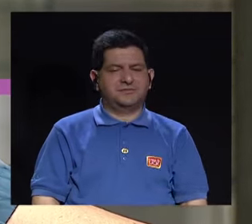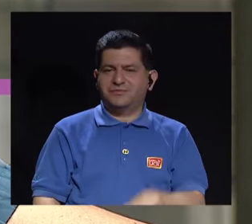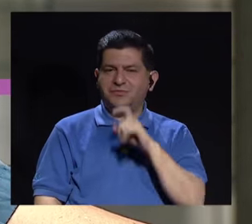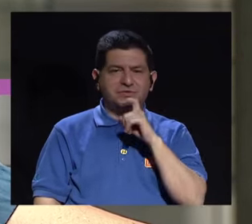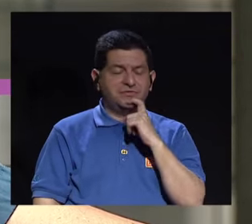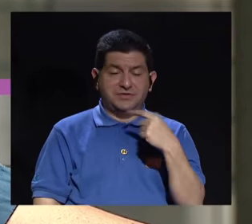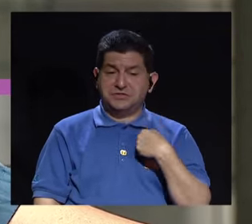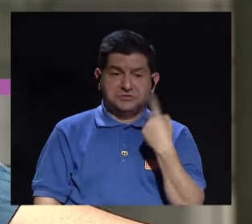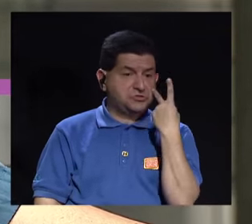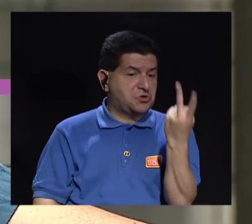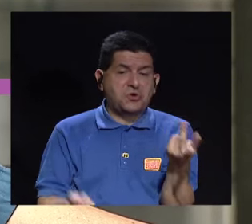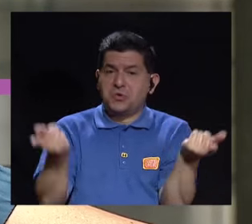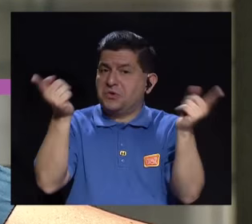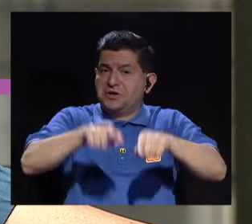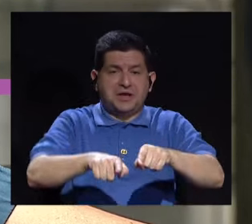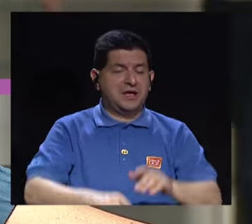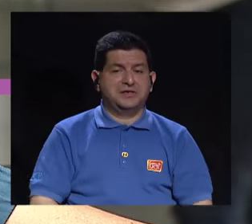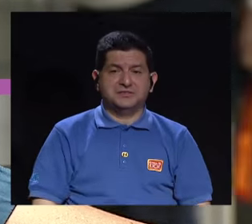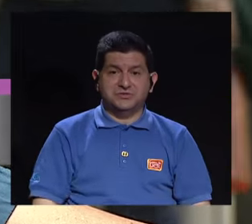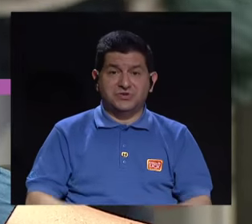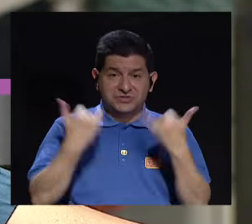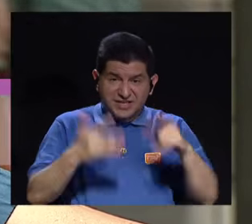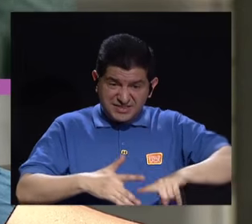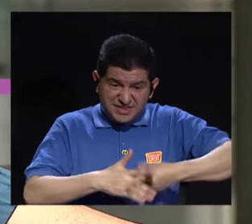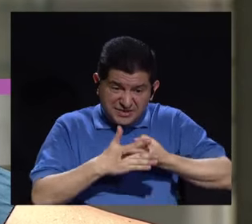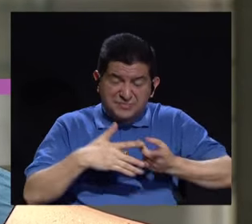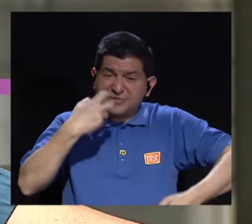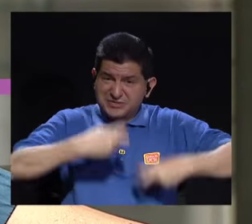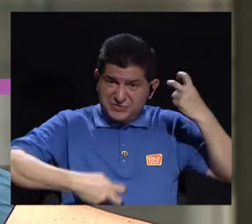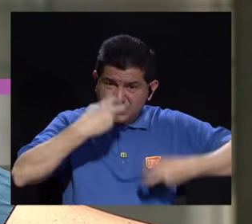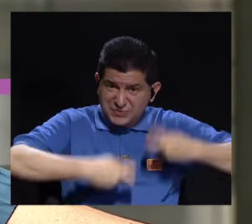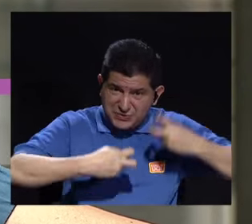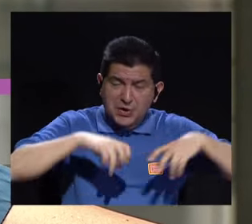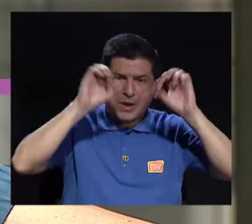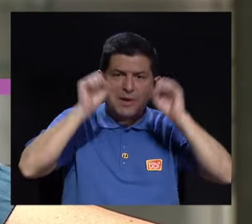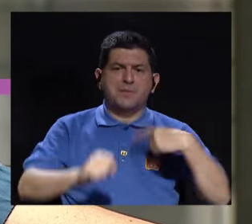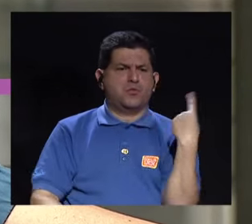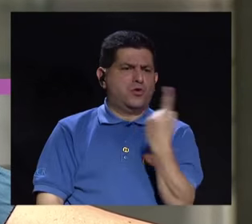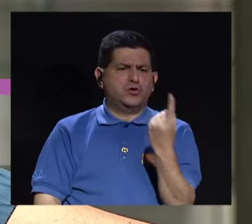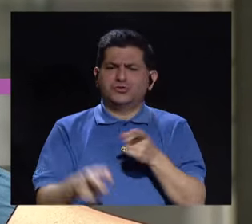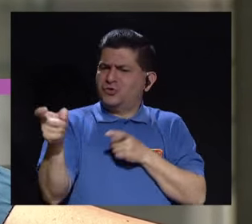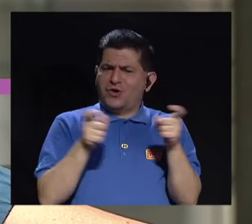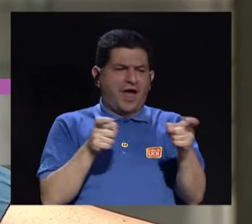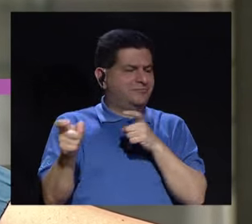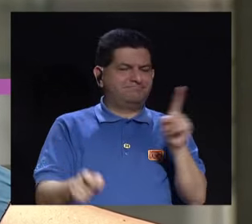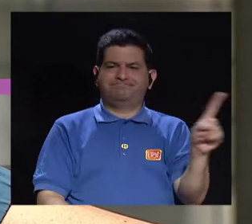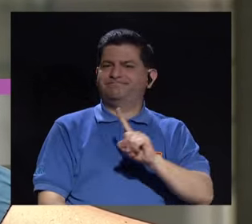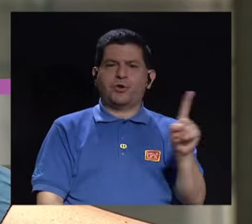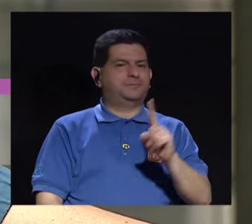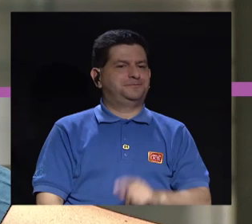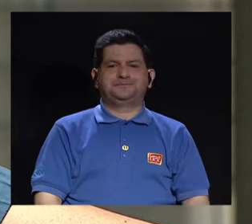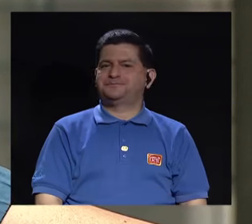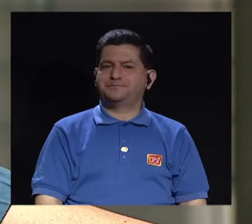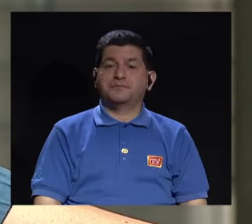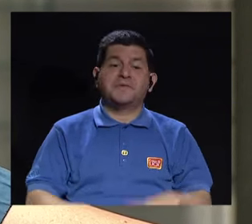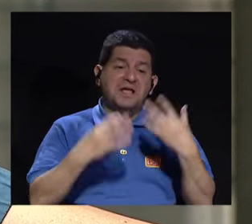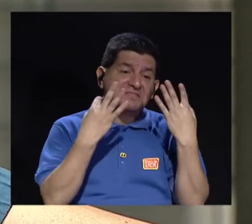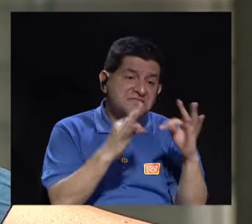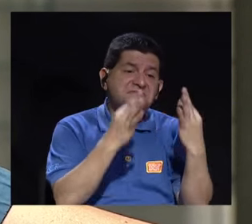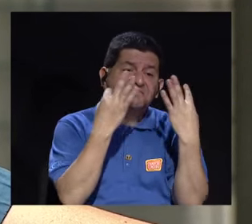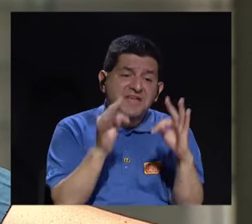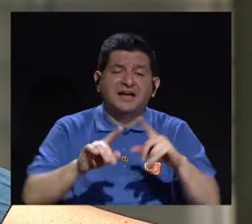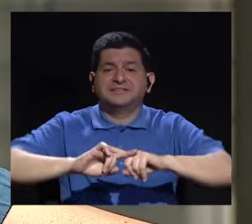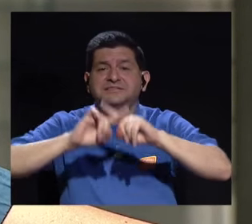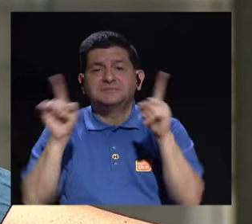difícilmente. No he visto prácticamente casos que una vez que ha comenzado el trastorno pueda solo a controlarlo. Sí que lo